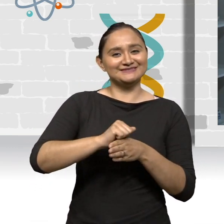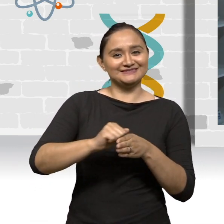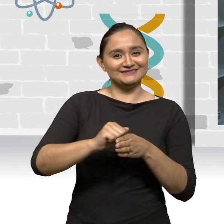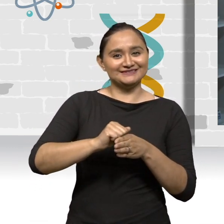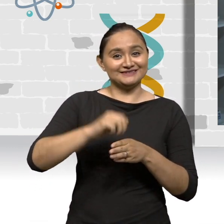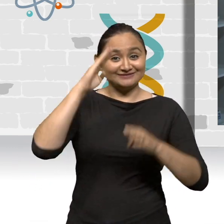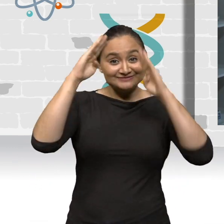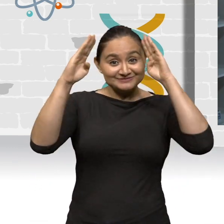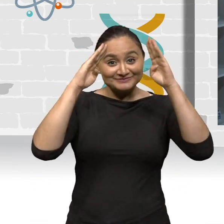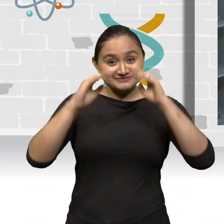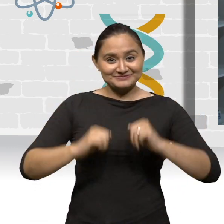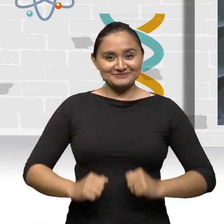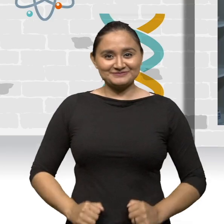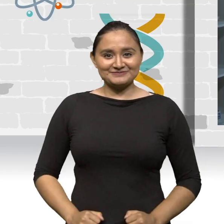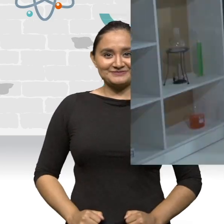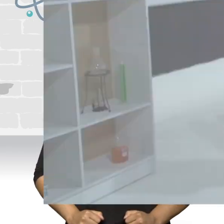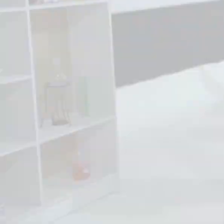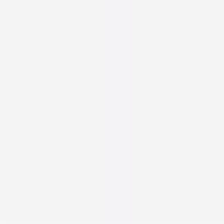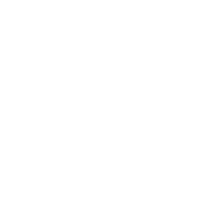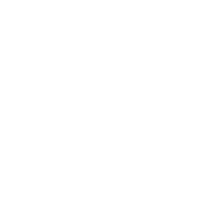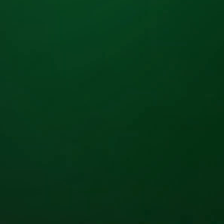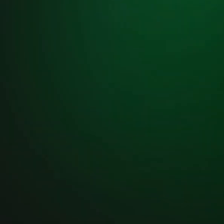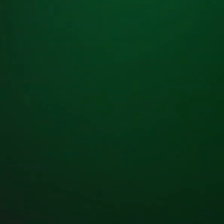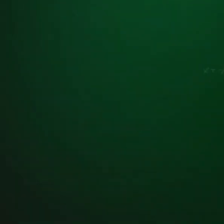para entender el fenómeno del movimiento.